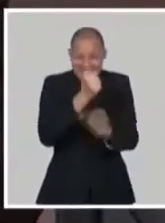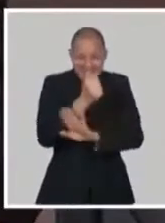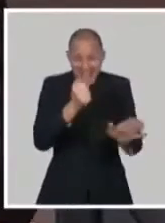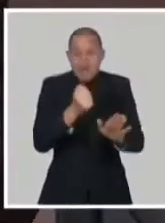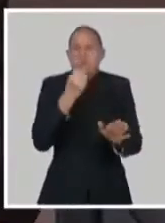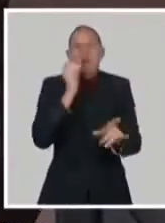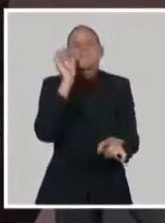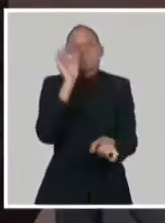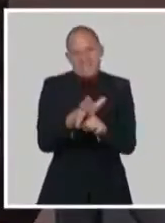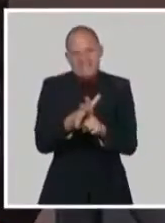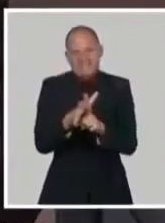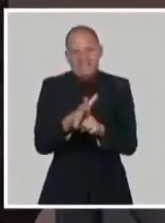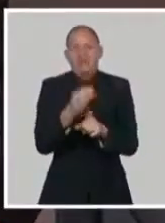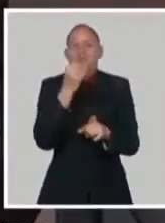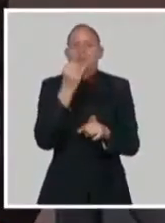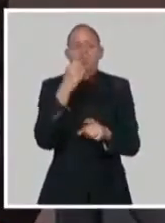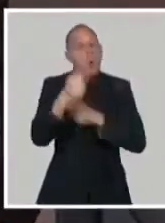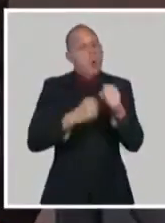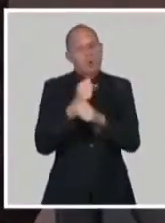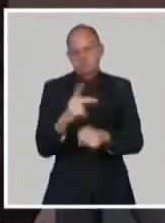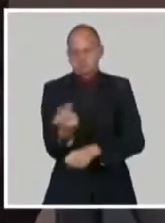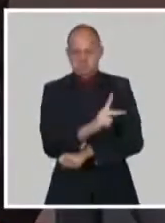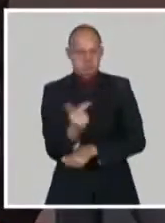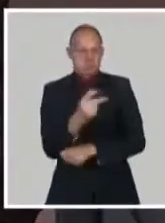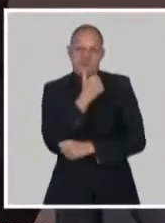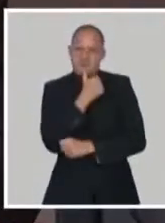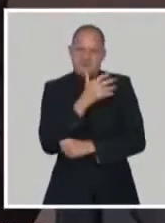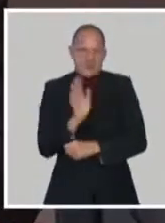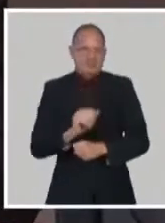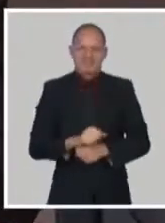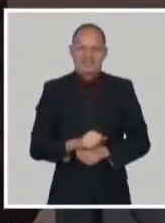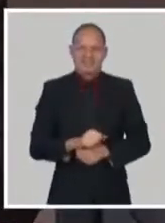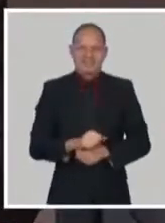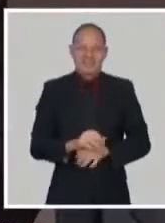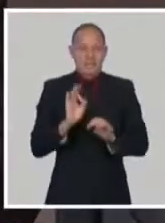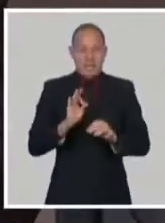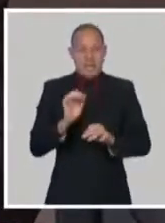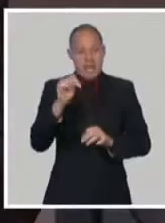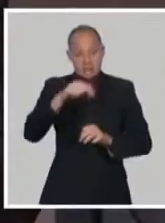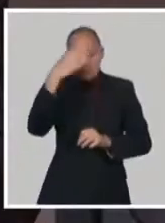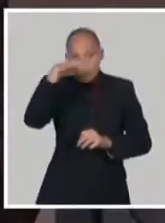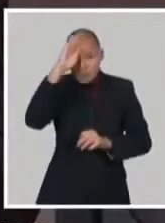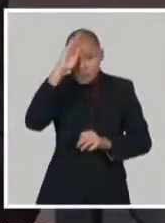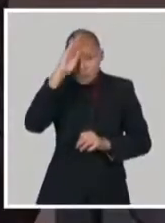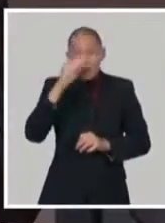hemos dicho en otros momentos, nuestro país será uno de los primeros países que podrá inmunizar a toda su población.